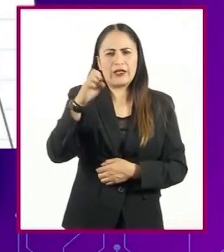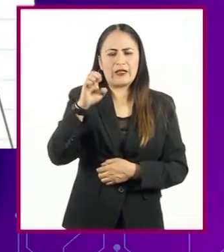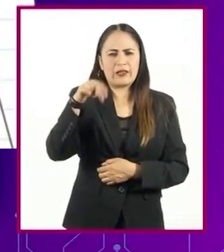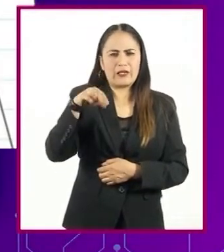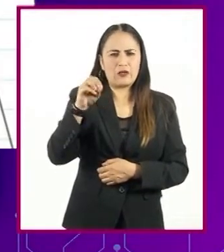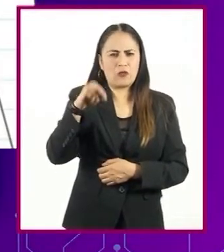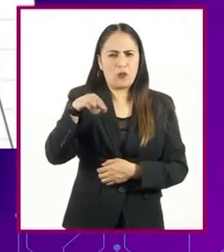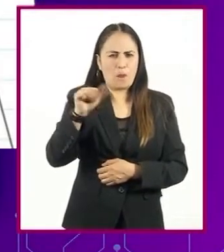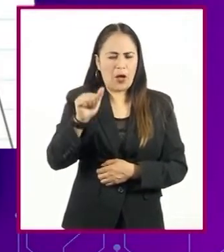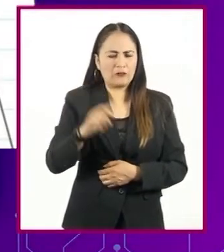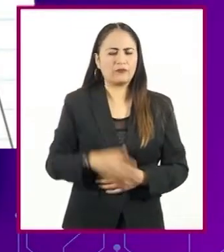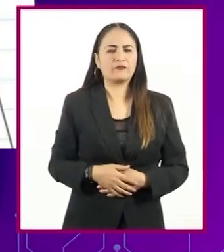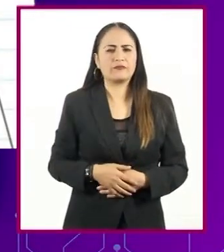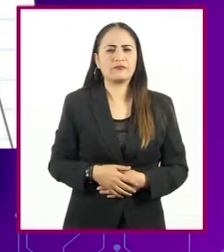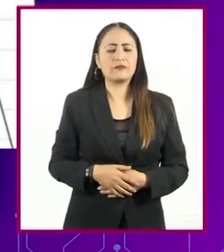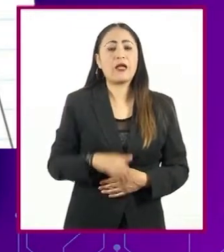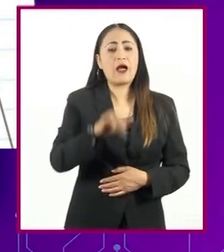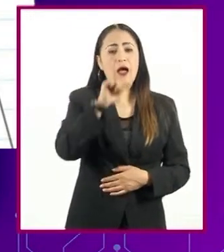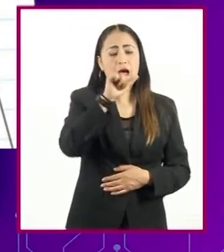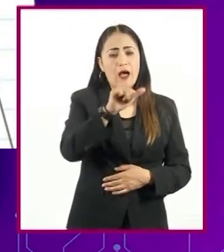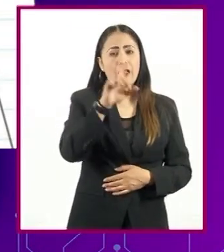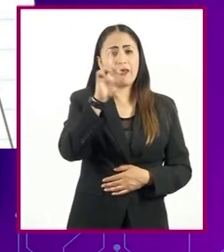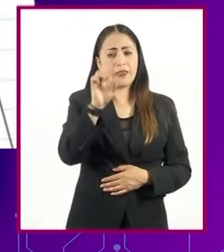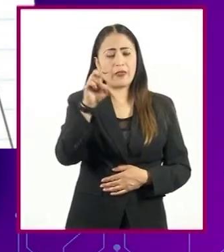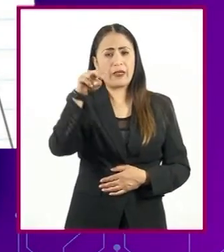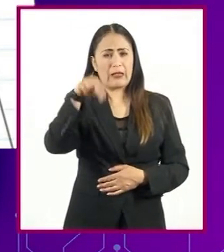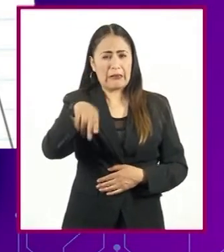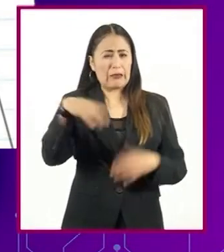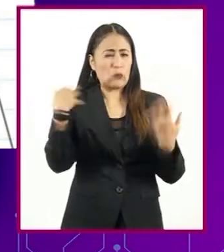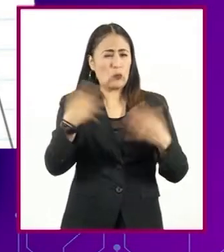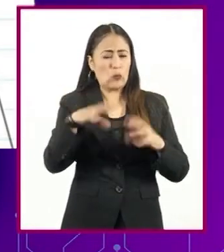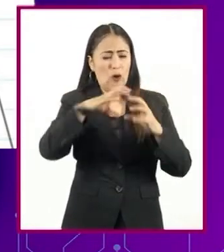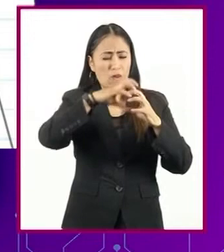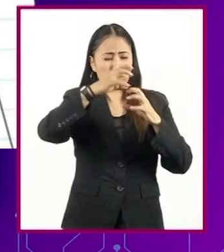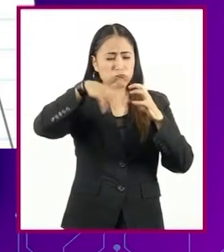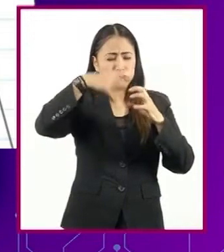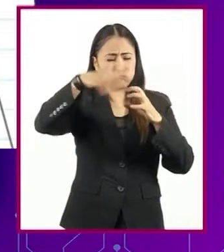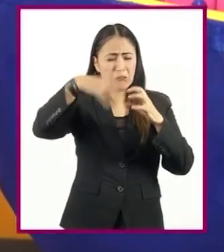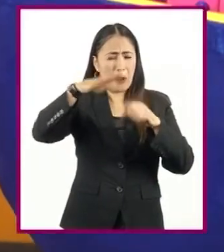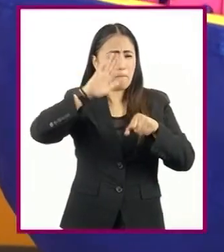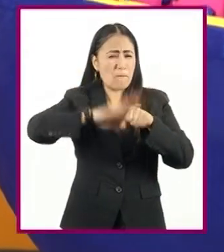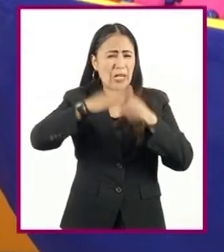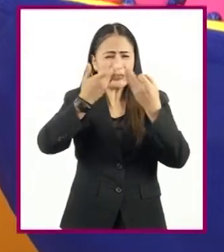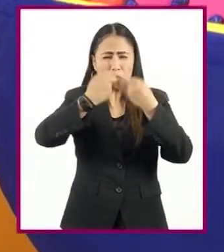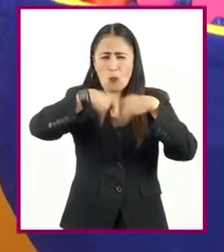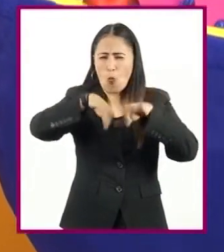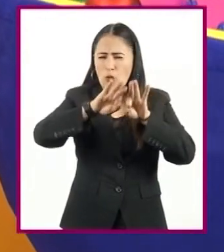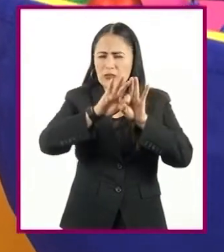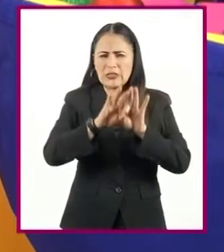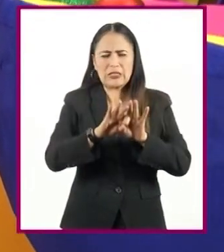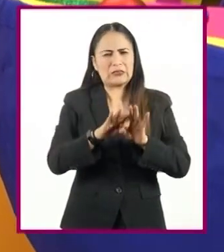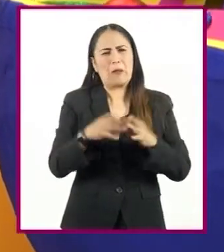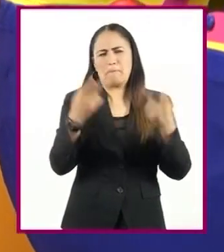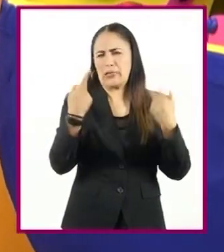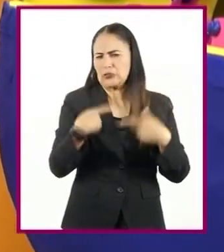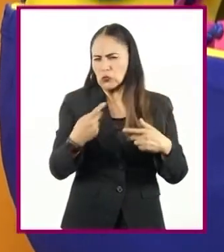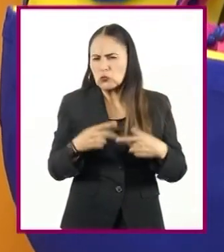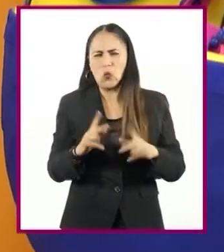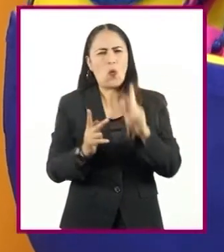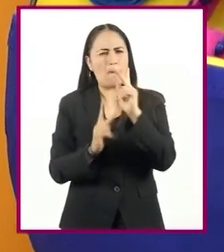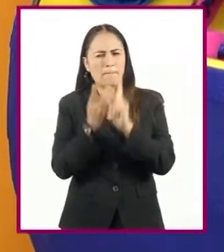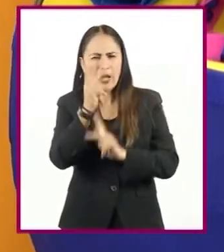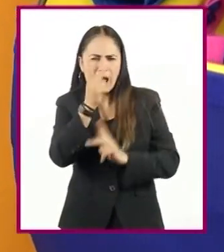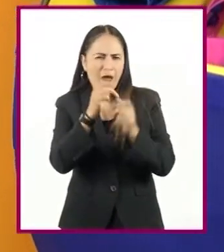El ADN es quizás la molécula más importante de todos los seres vivos. En ella se encuentra la